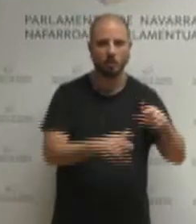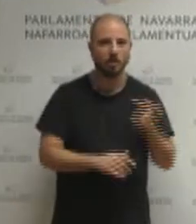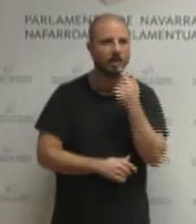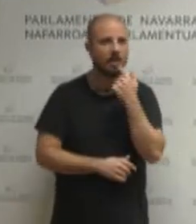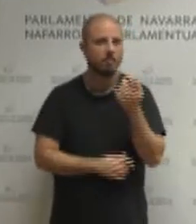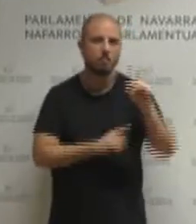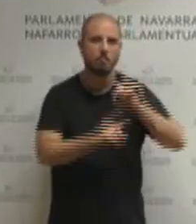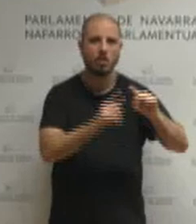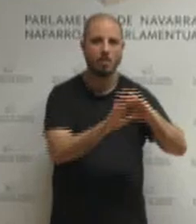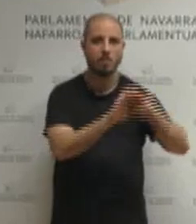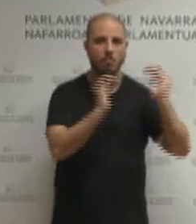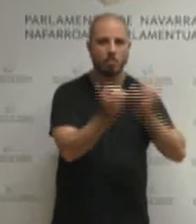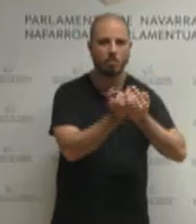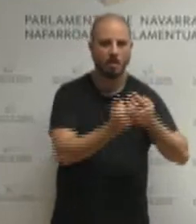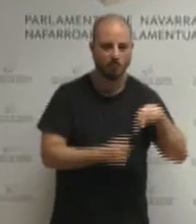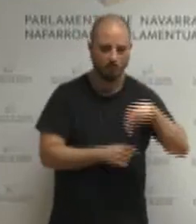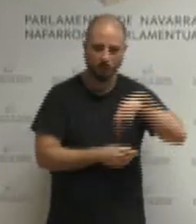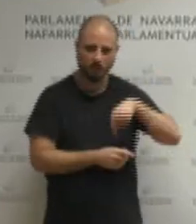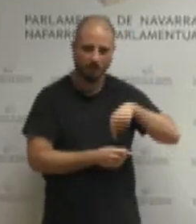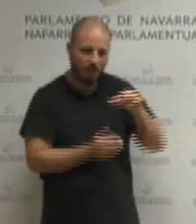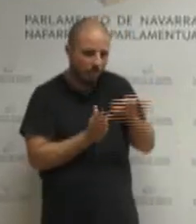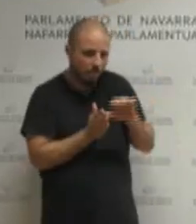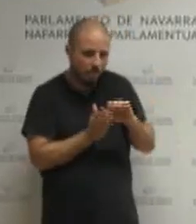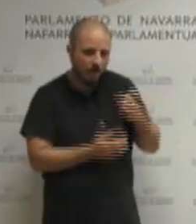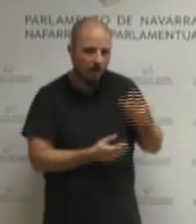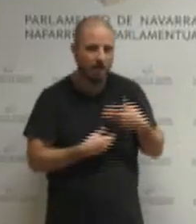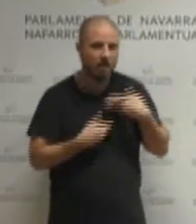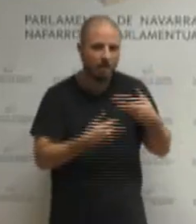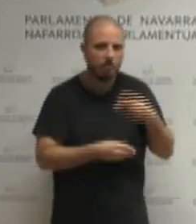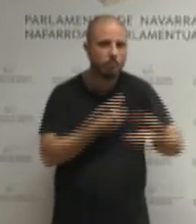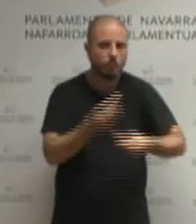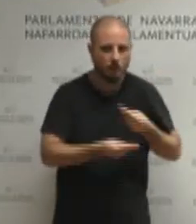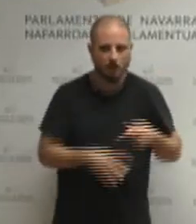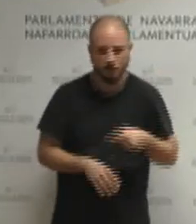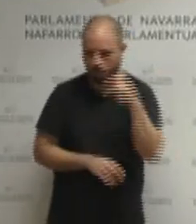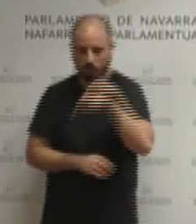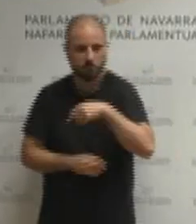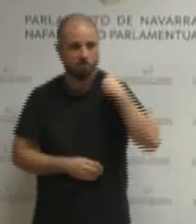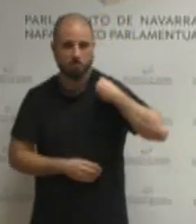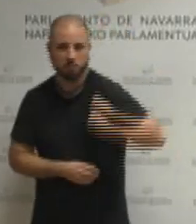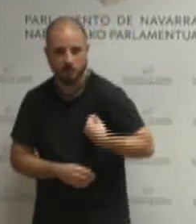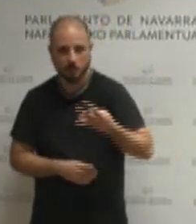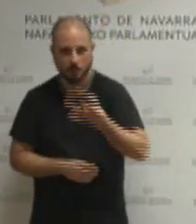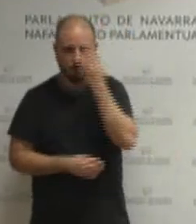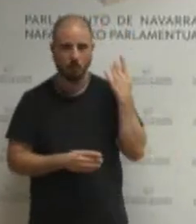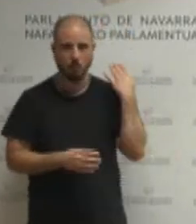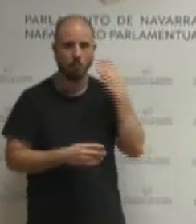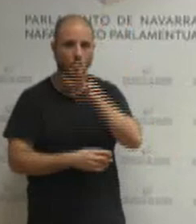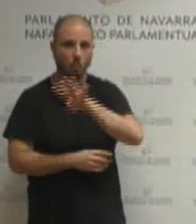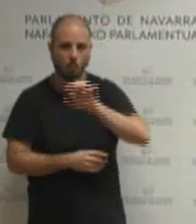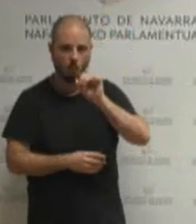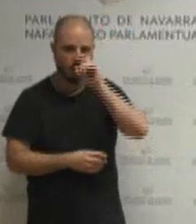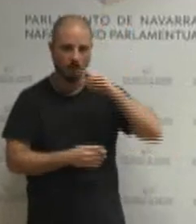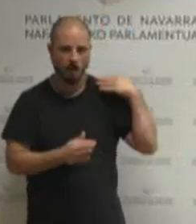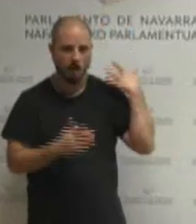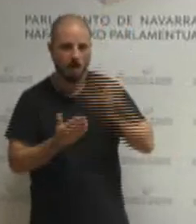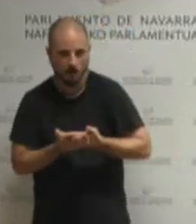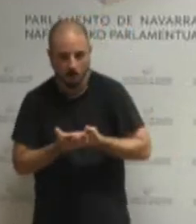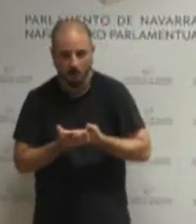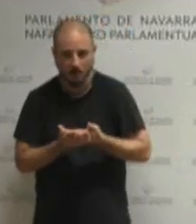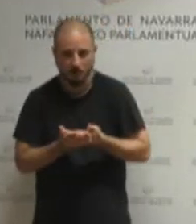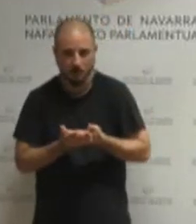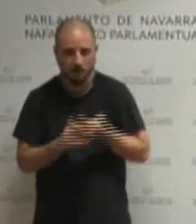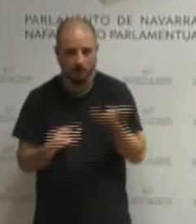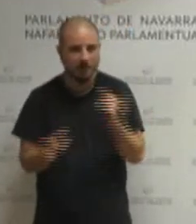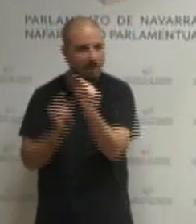berrogei urte bete ditu eta ematen du ez da bai dari horreindik ere beldur zaiole ponentzia irekiko